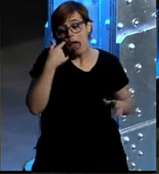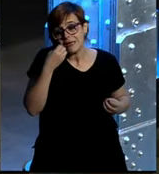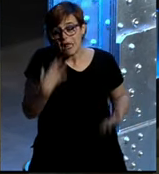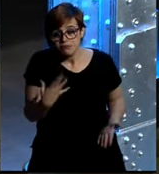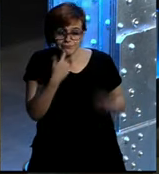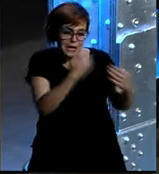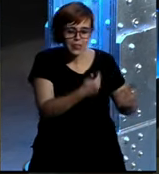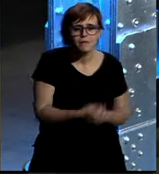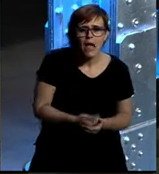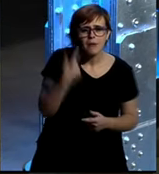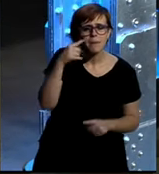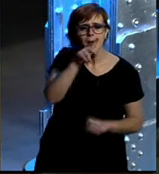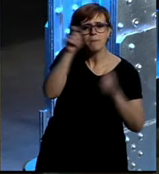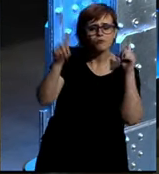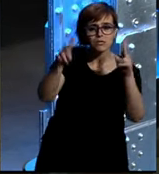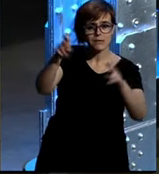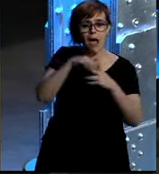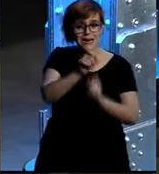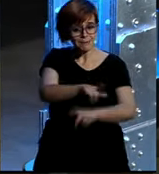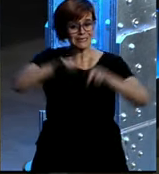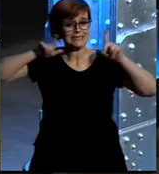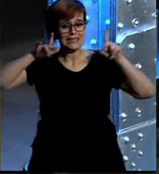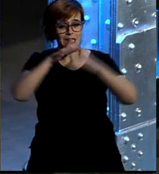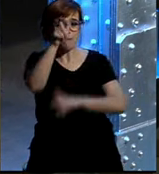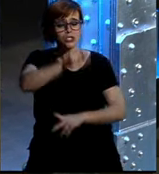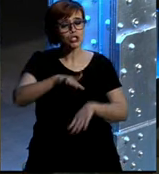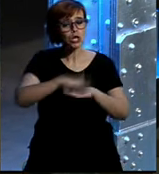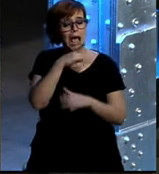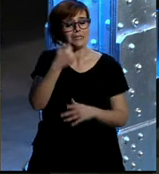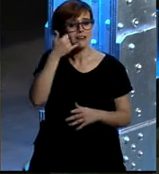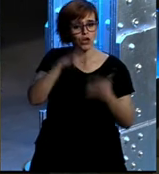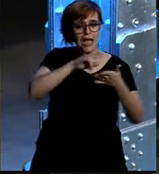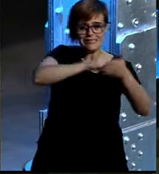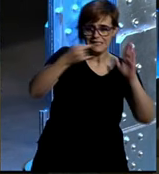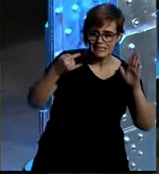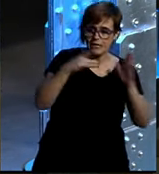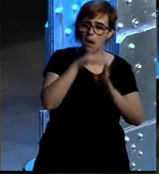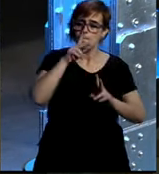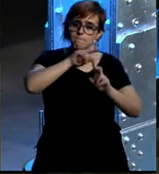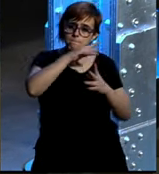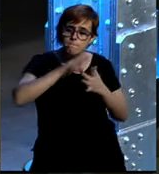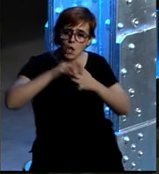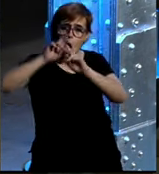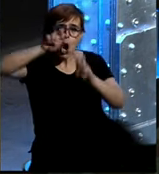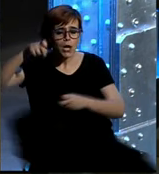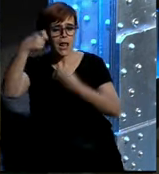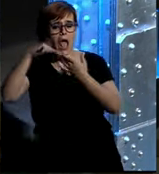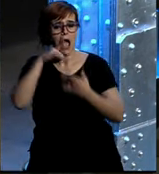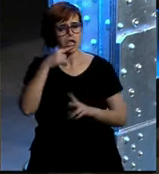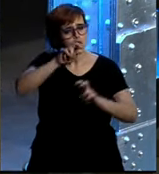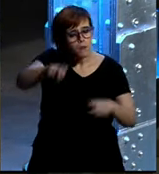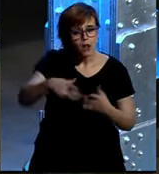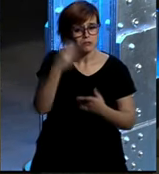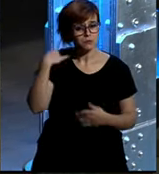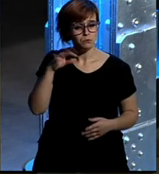Gracias mi pregunta es representante Telefónica una empresa tic pionera innovadora y en cambio en la gráfica que ha traído